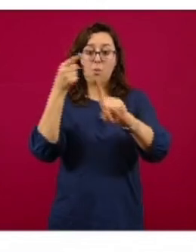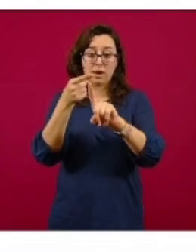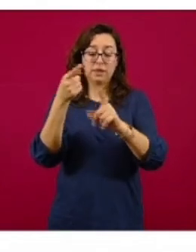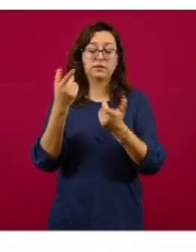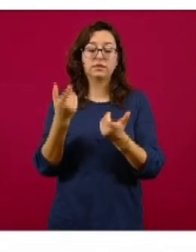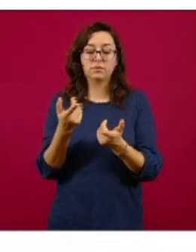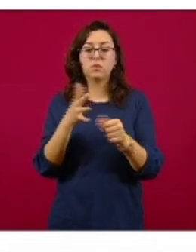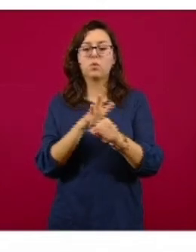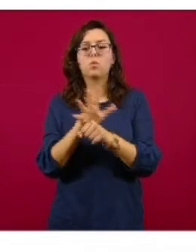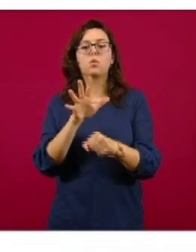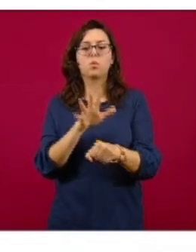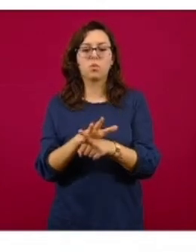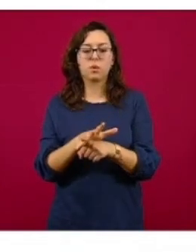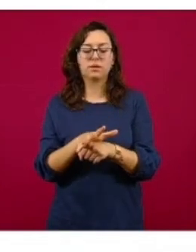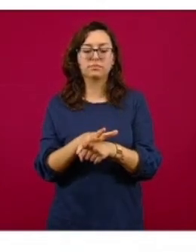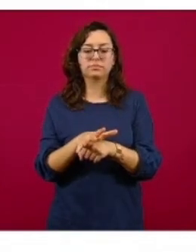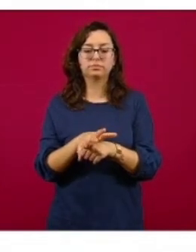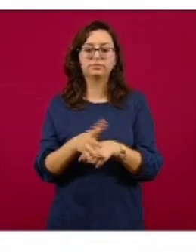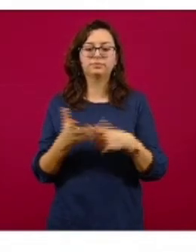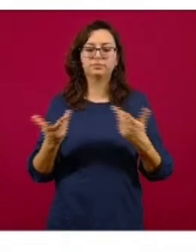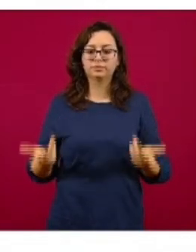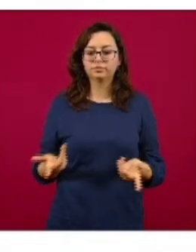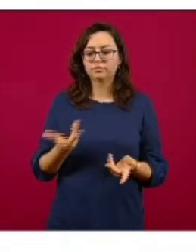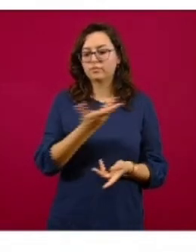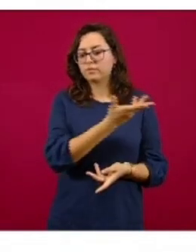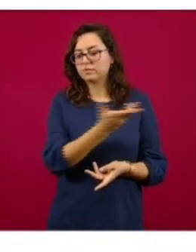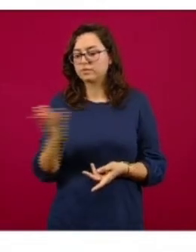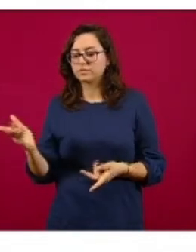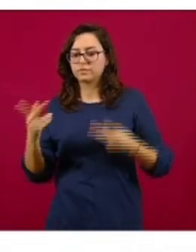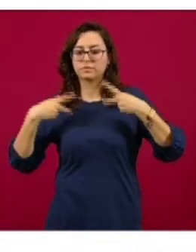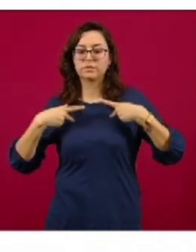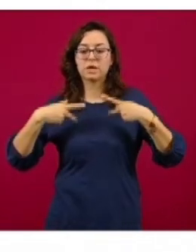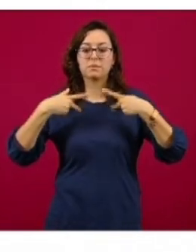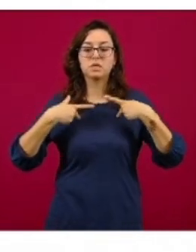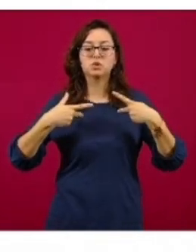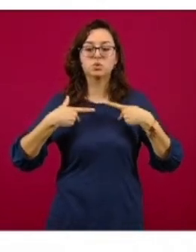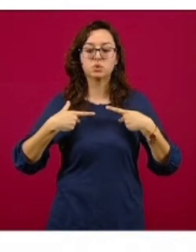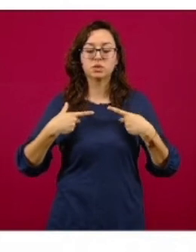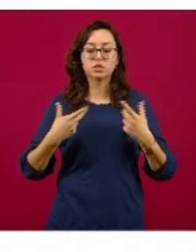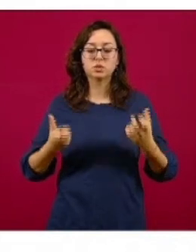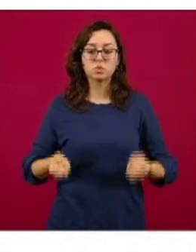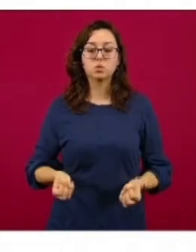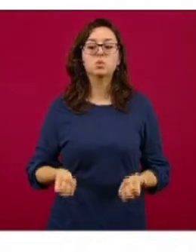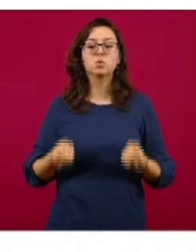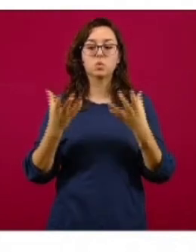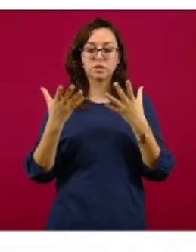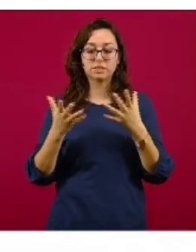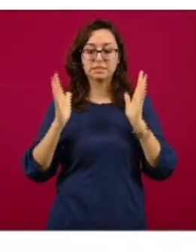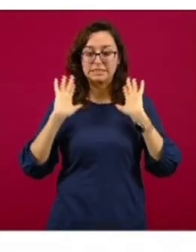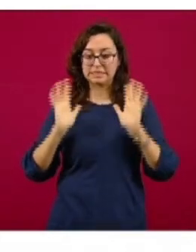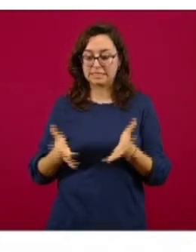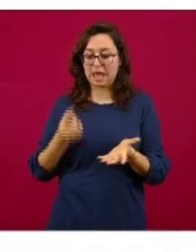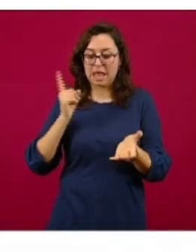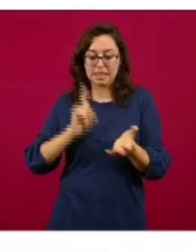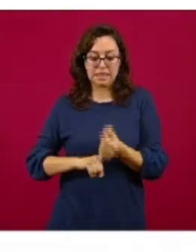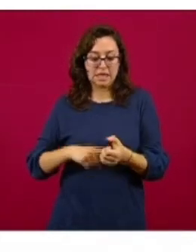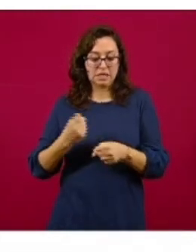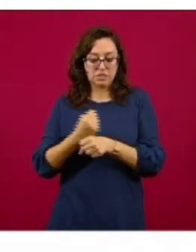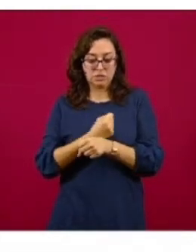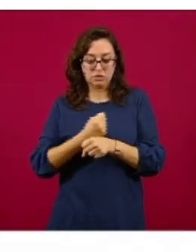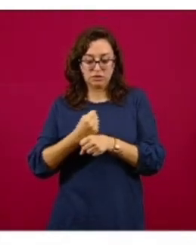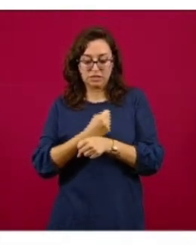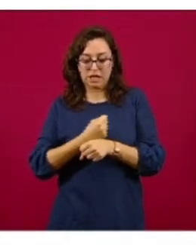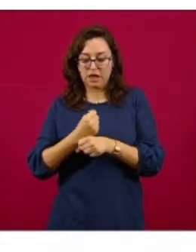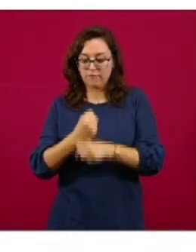único, fue estimar la proporción de la población que tiene anticuerpos contra SARS